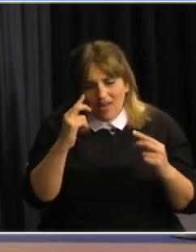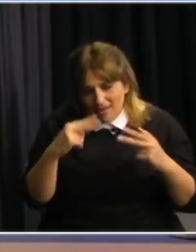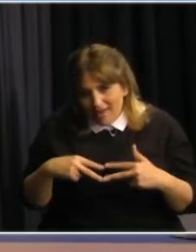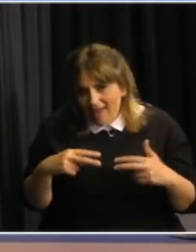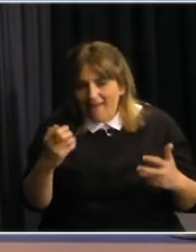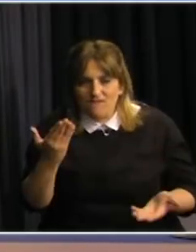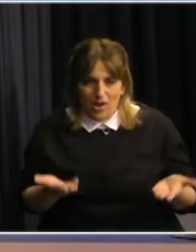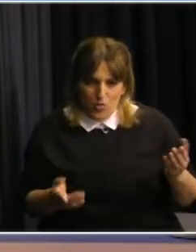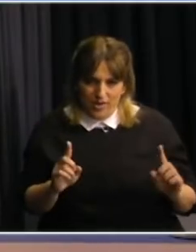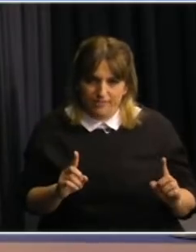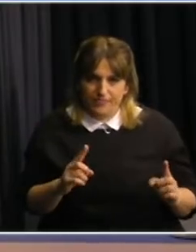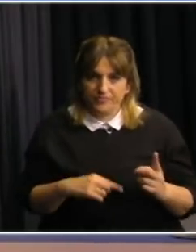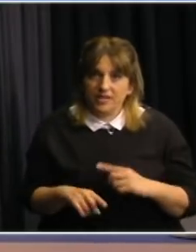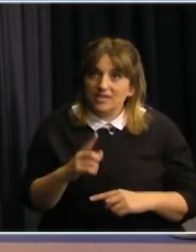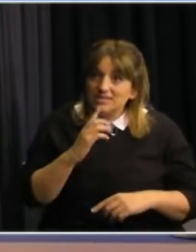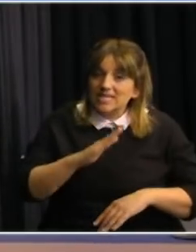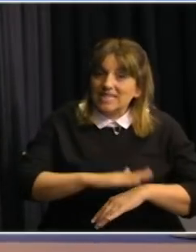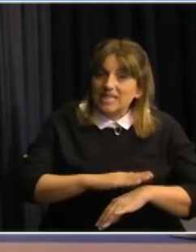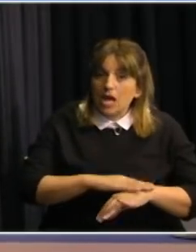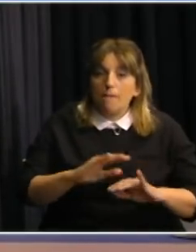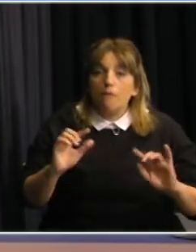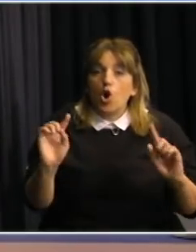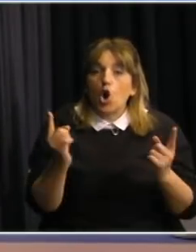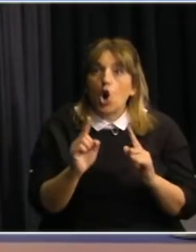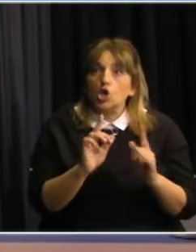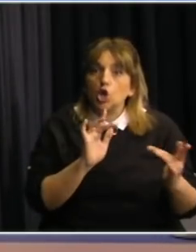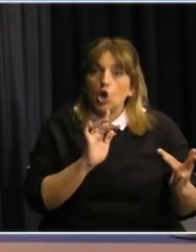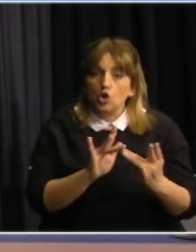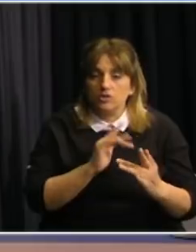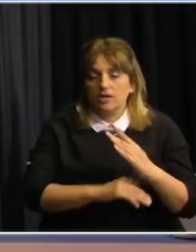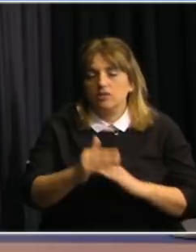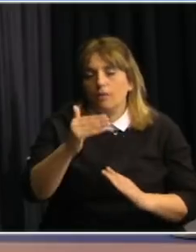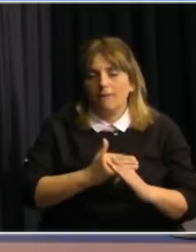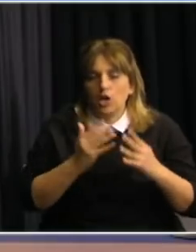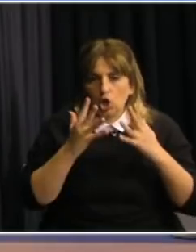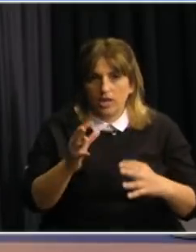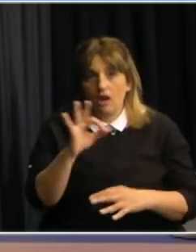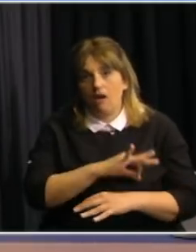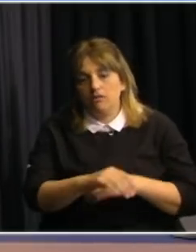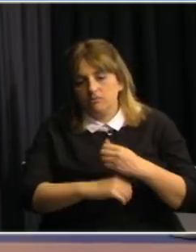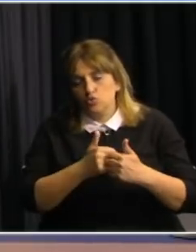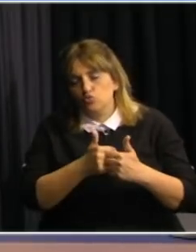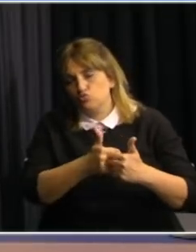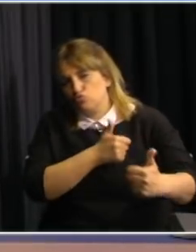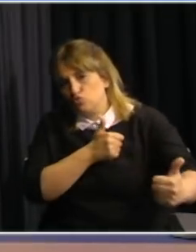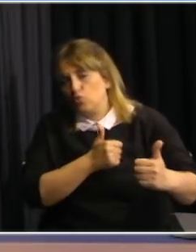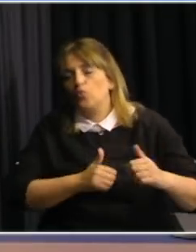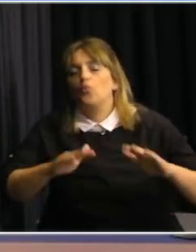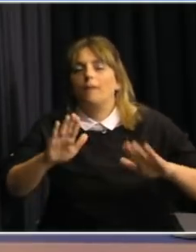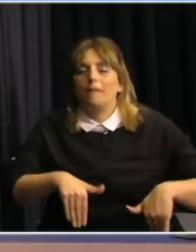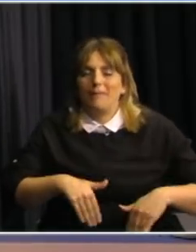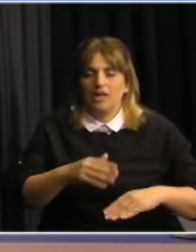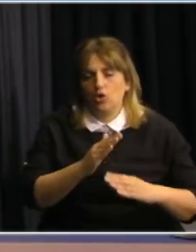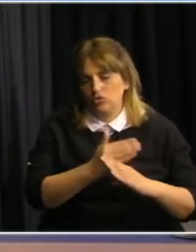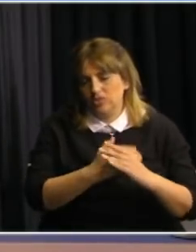naturalmente el riesgo baja cuando los tiempos de exposición son más bajos el riesgo baja cuando la distancia entre las personas es más alta el riesgo baja en los lugares